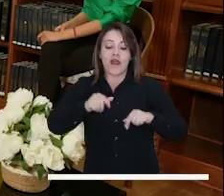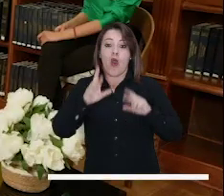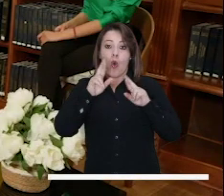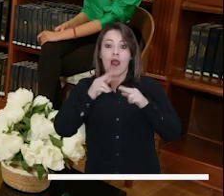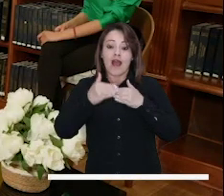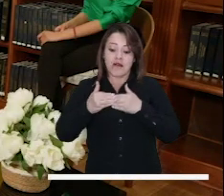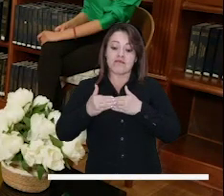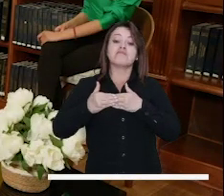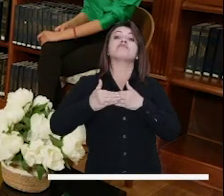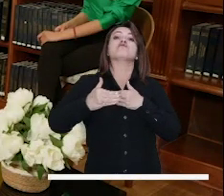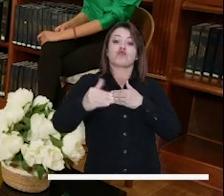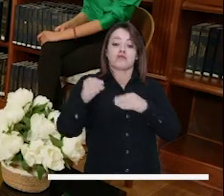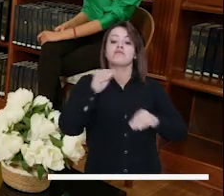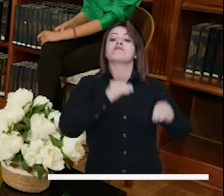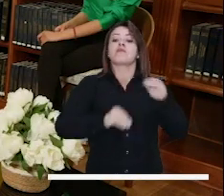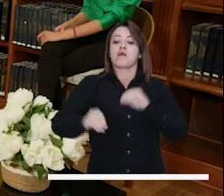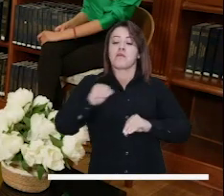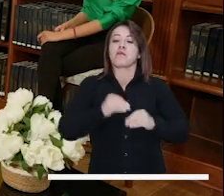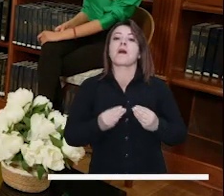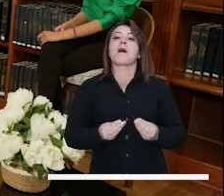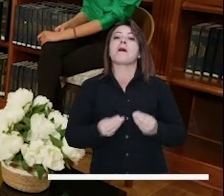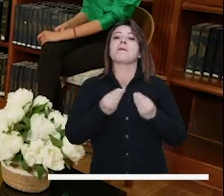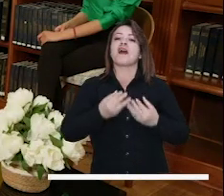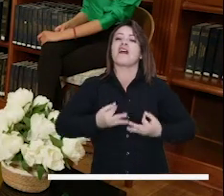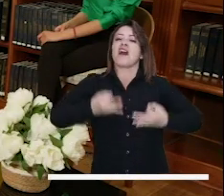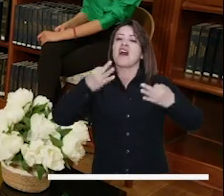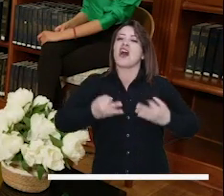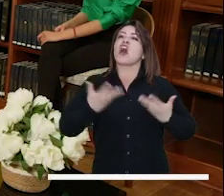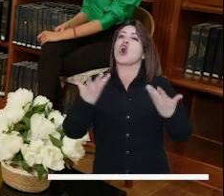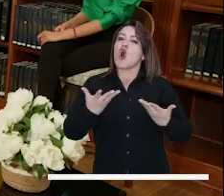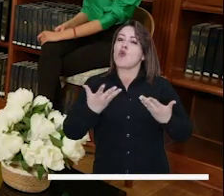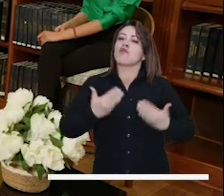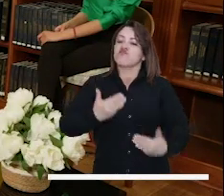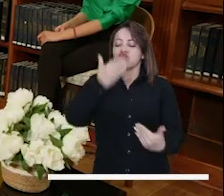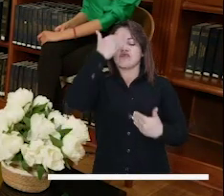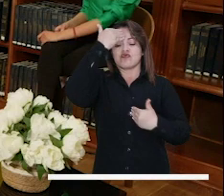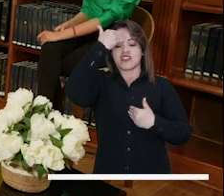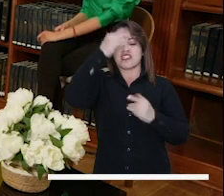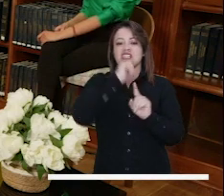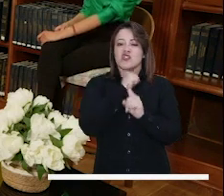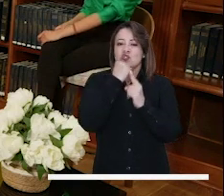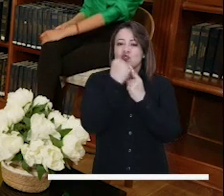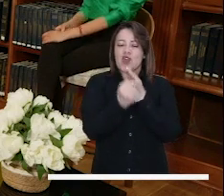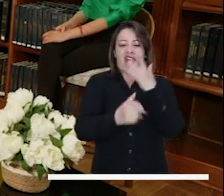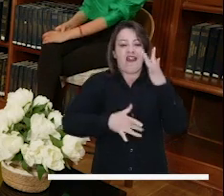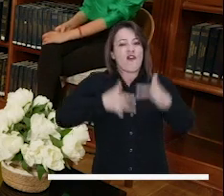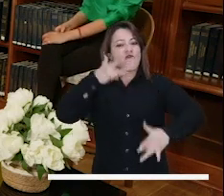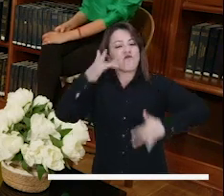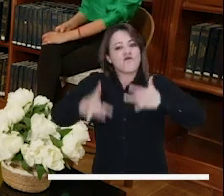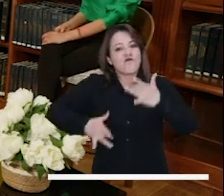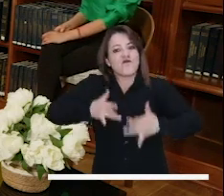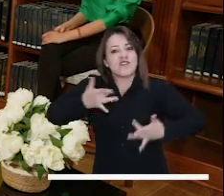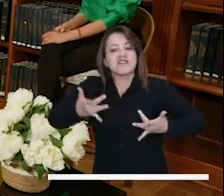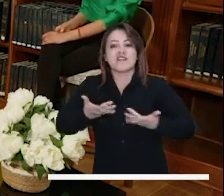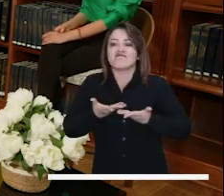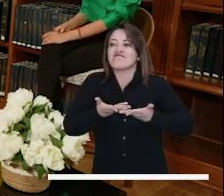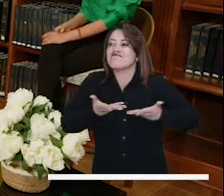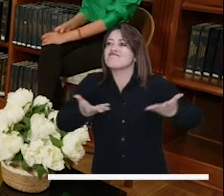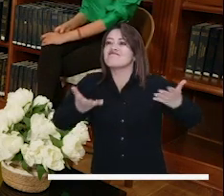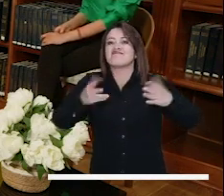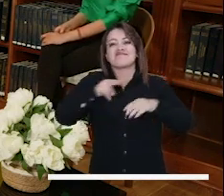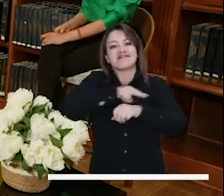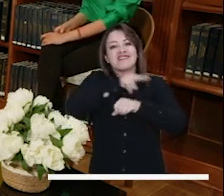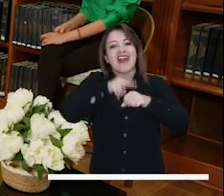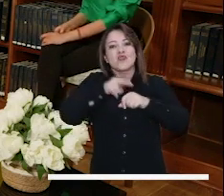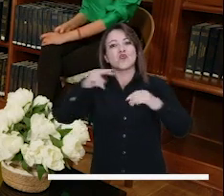fundamentalmente en la concepción social del disfrute de los